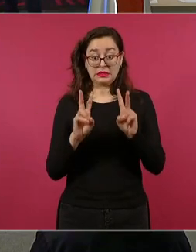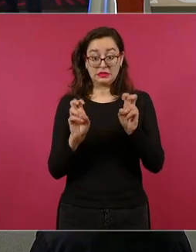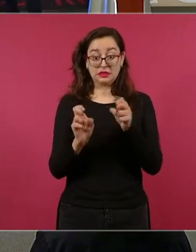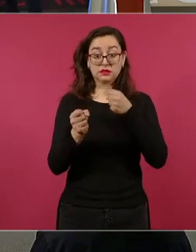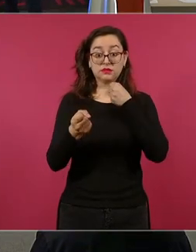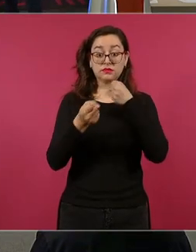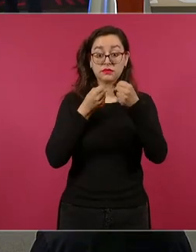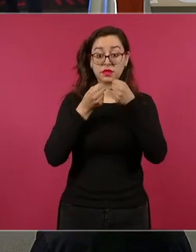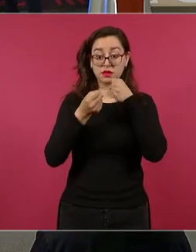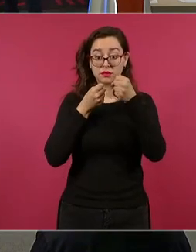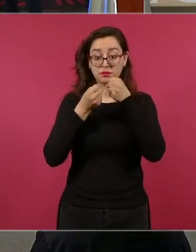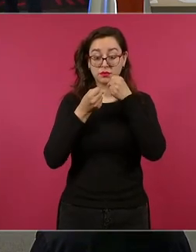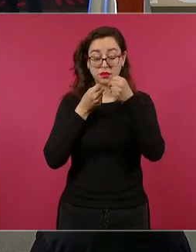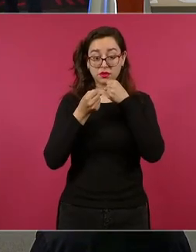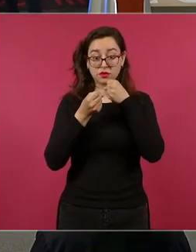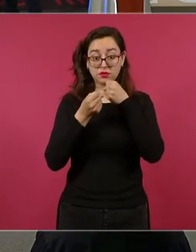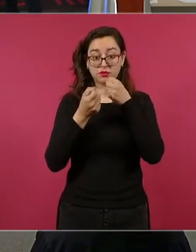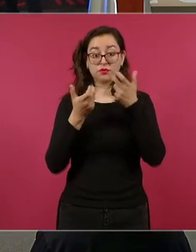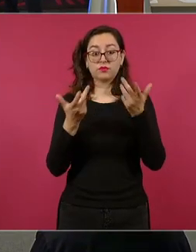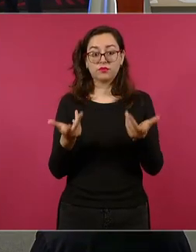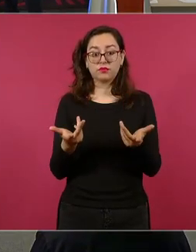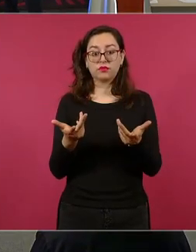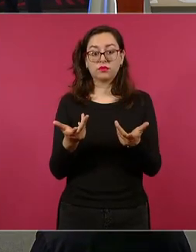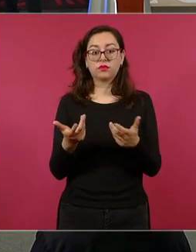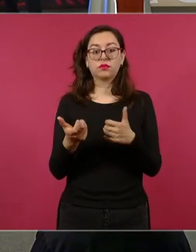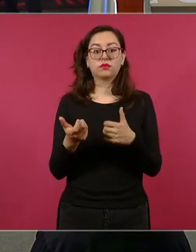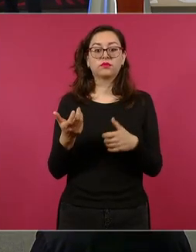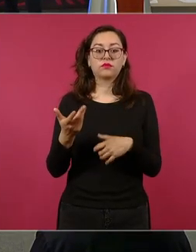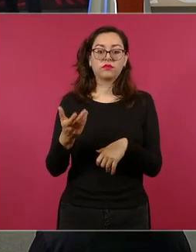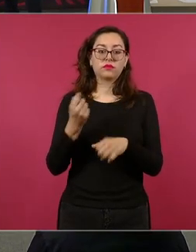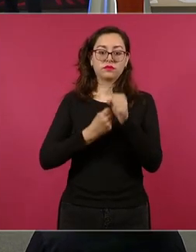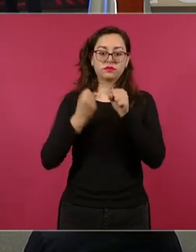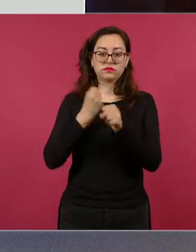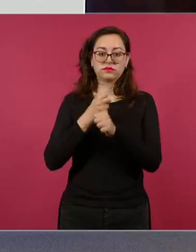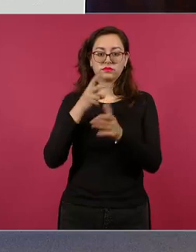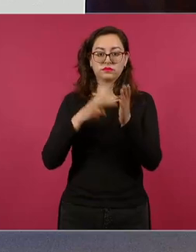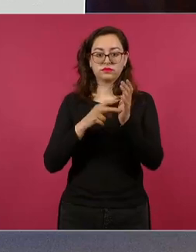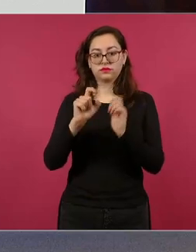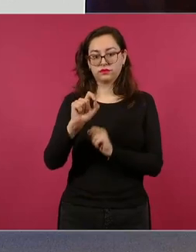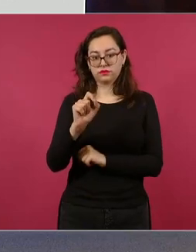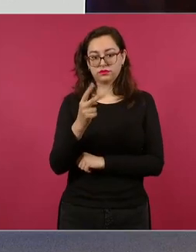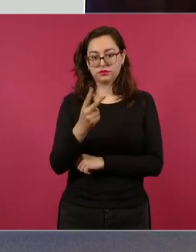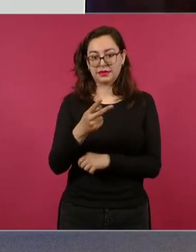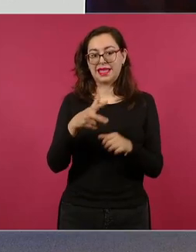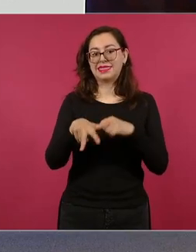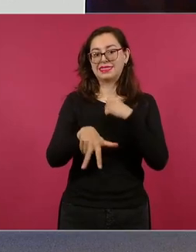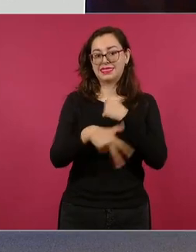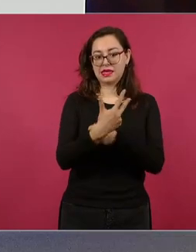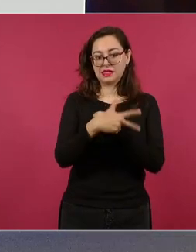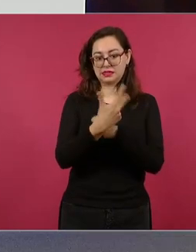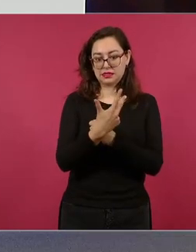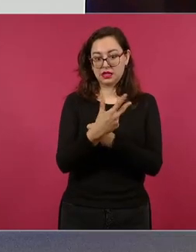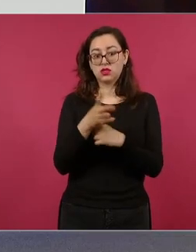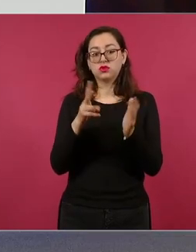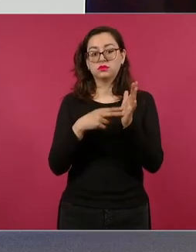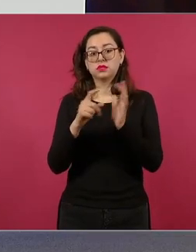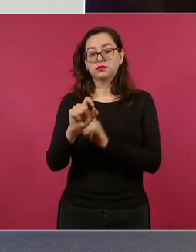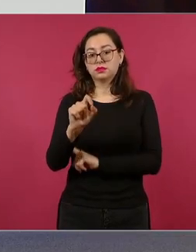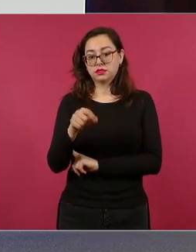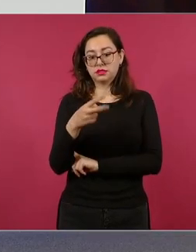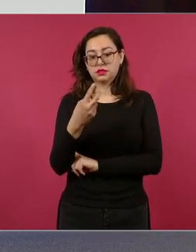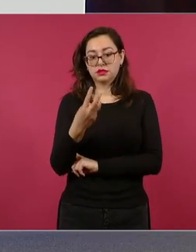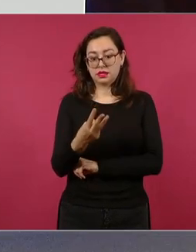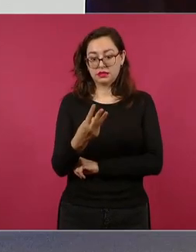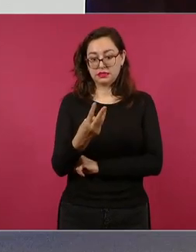13 casos del 22, del año 22, cinco casos del año 2023 y ahora con este